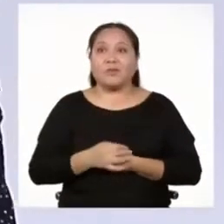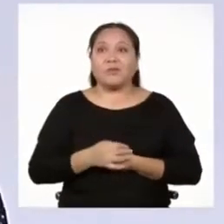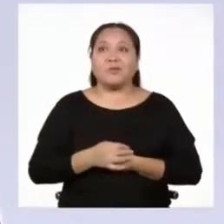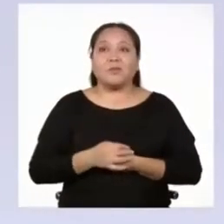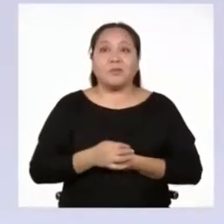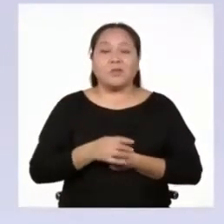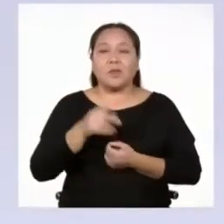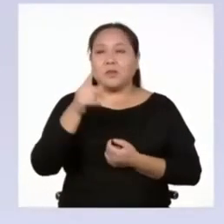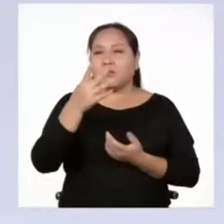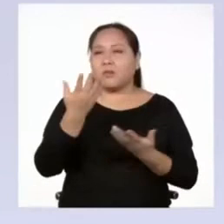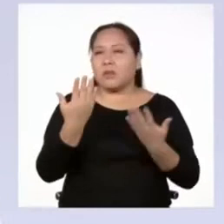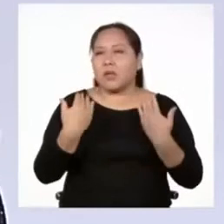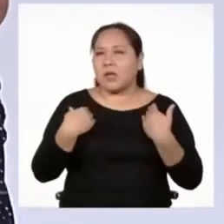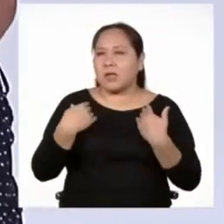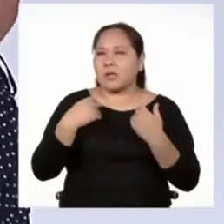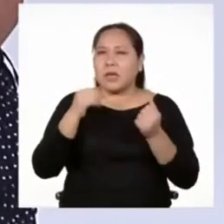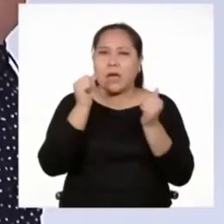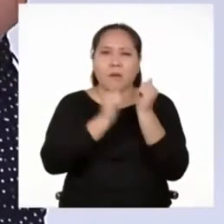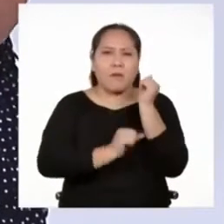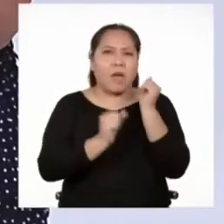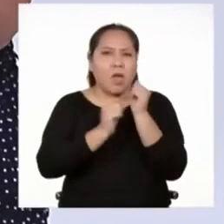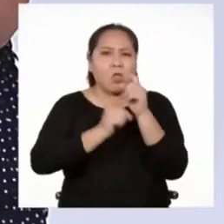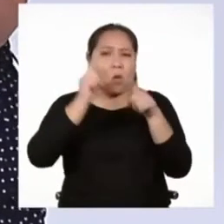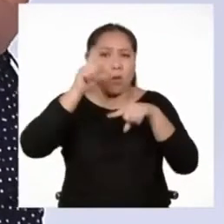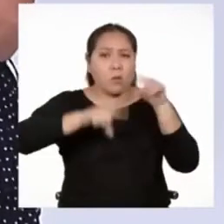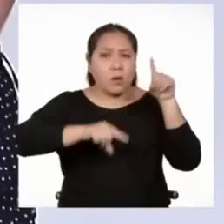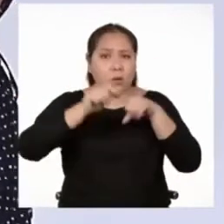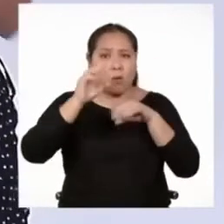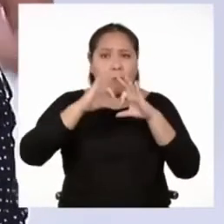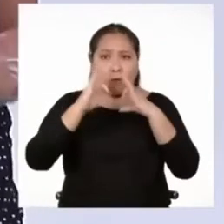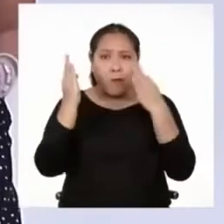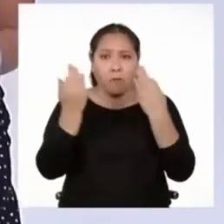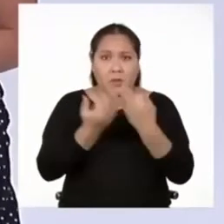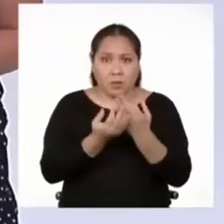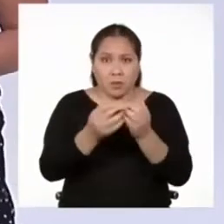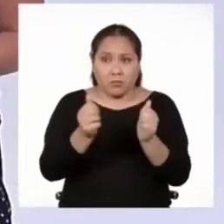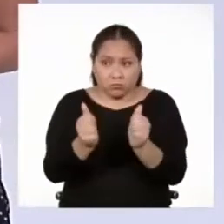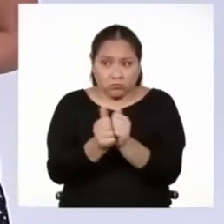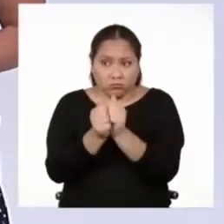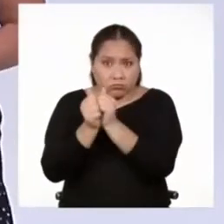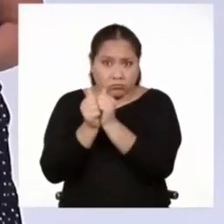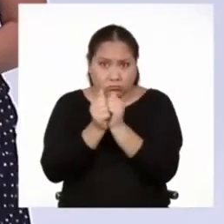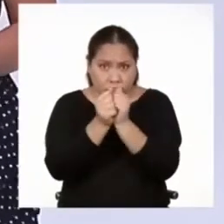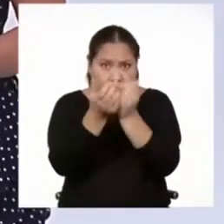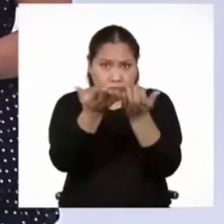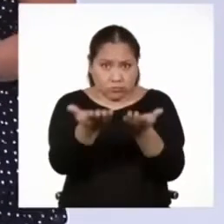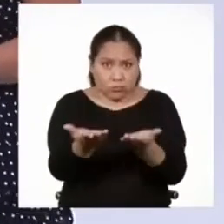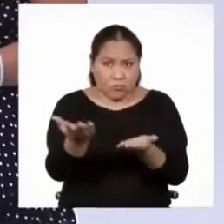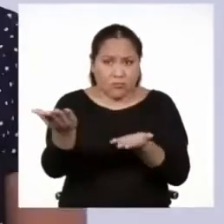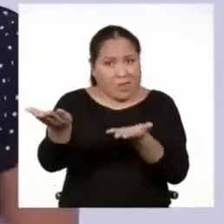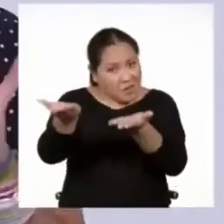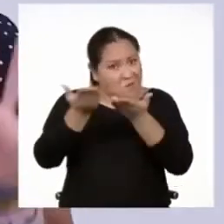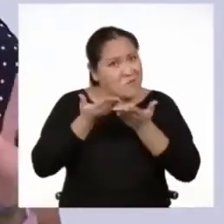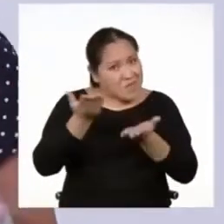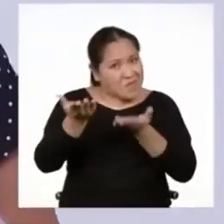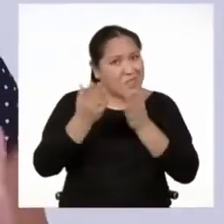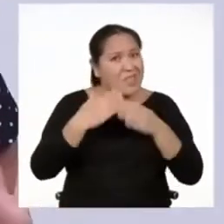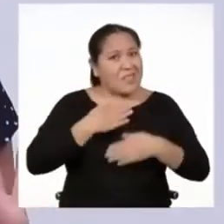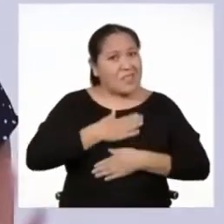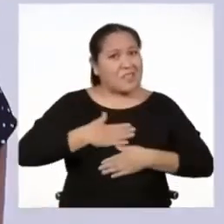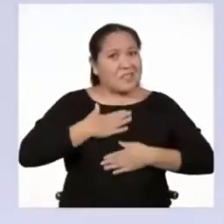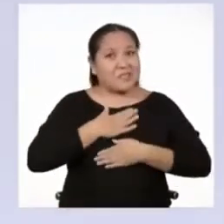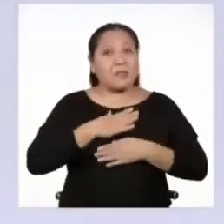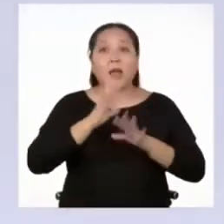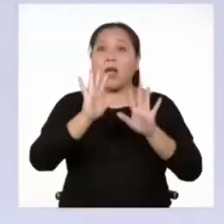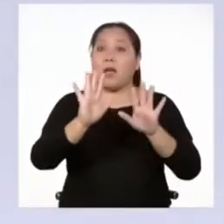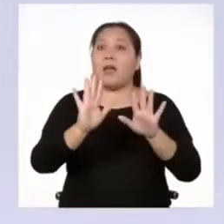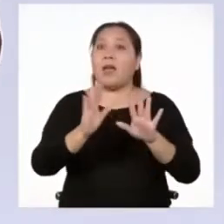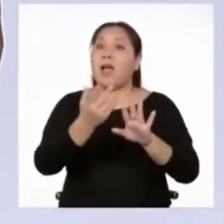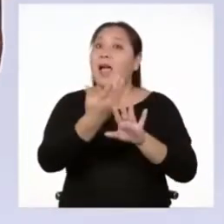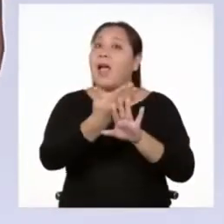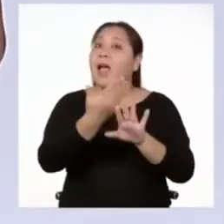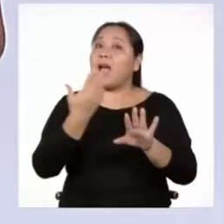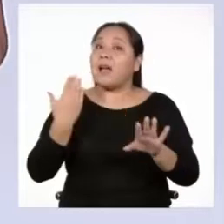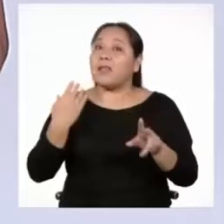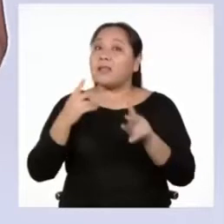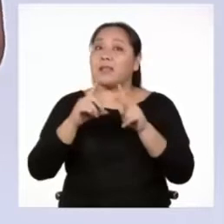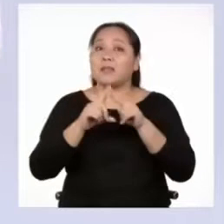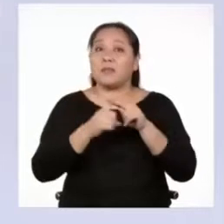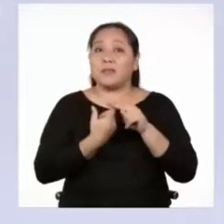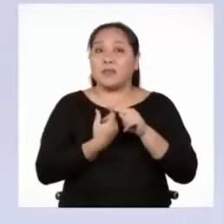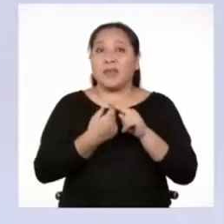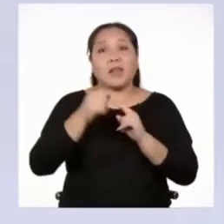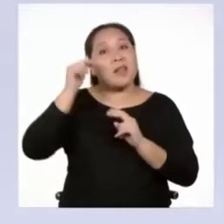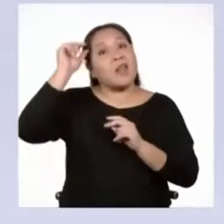Si tienes algún hermano, primo, familiar que viva contigo, pues invítalo para que también se divierta con nosotros. Ah, eso sí, antes de empezar,